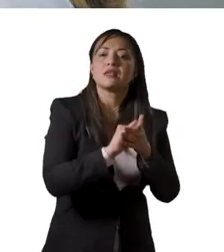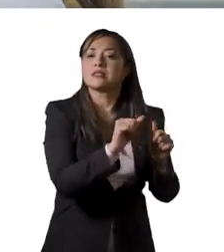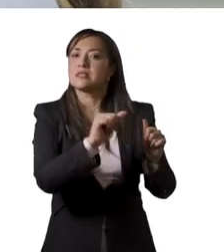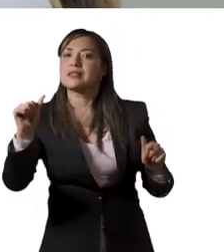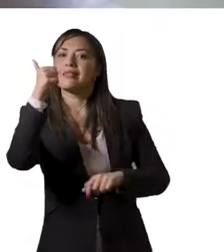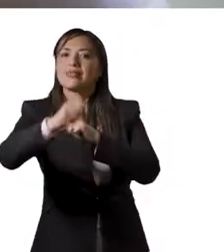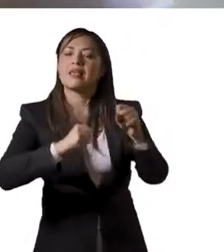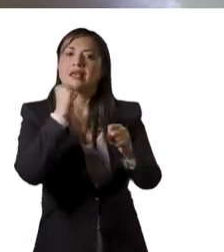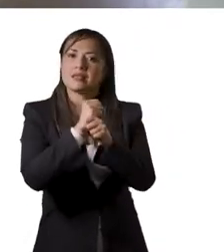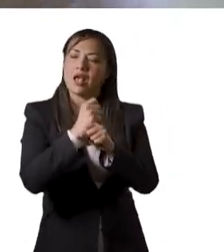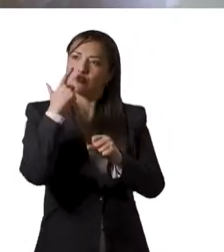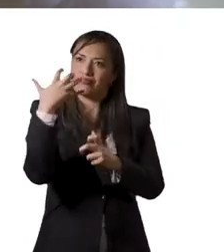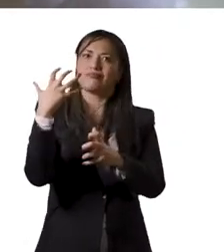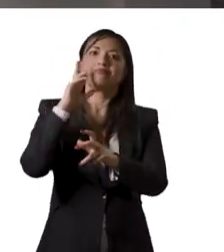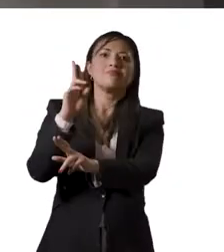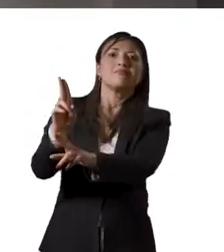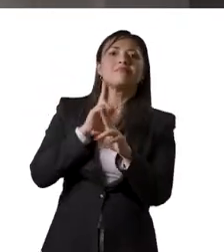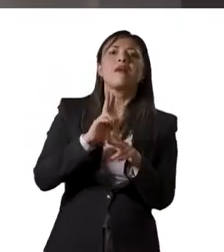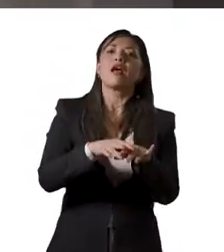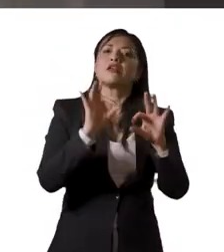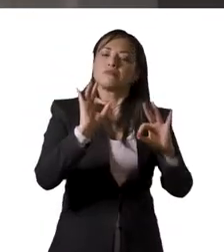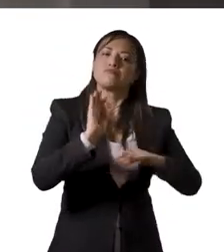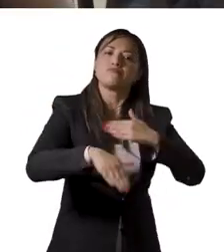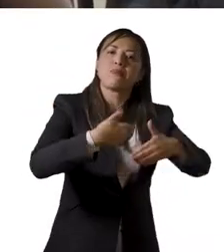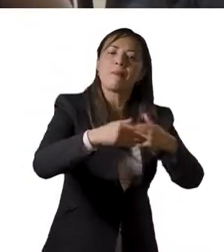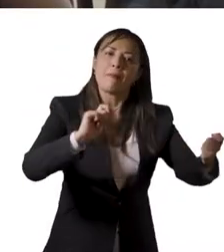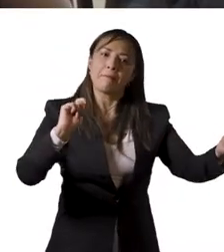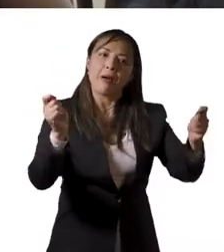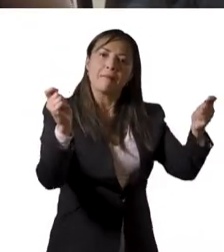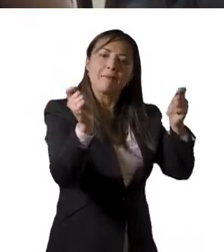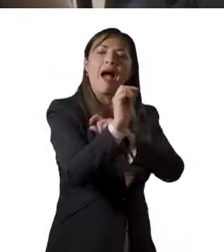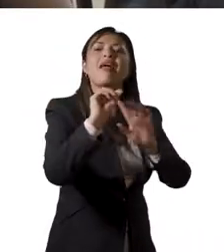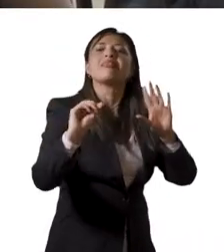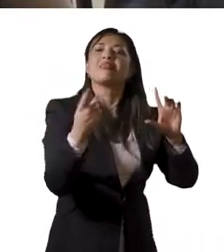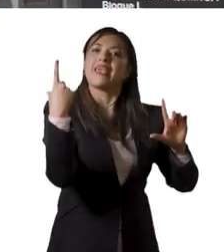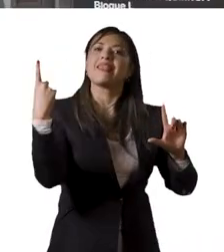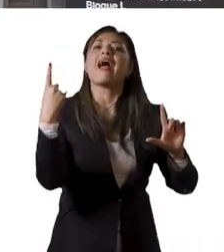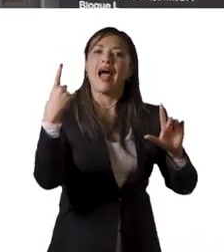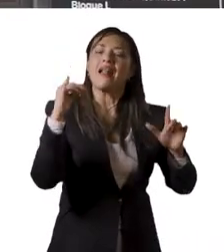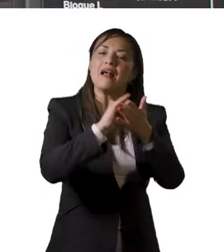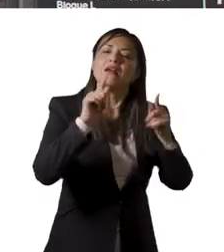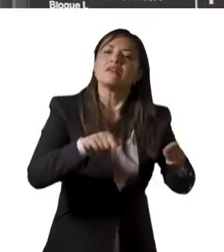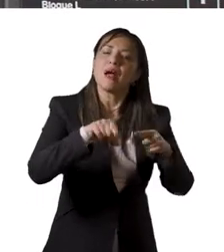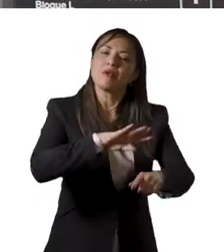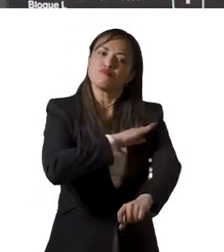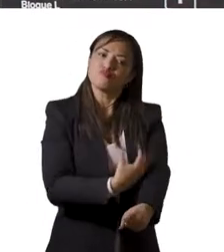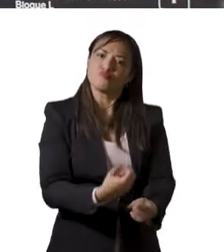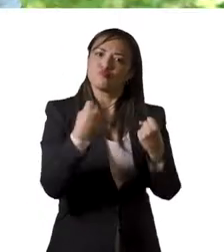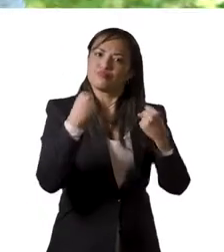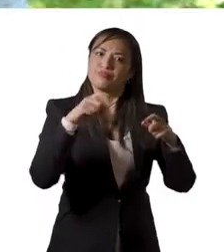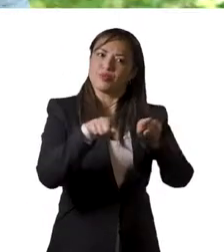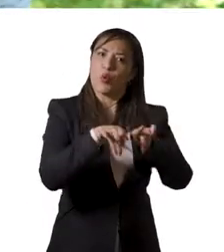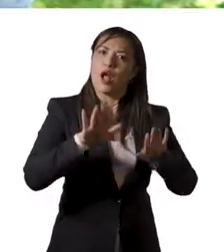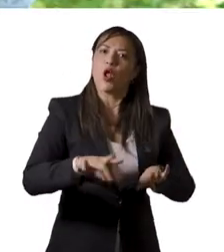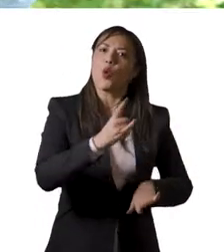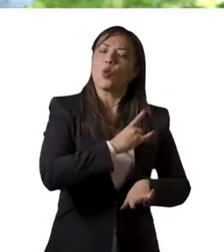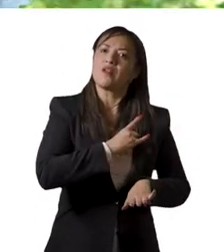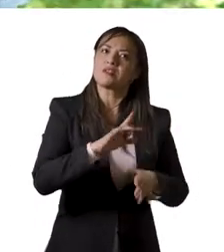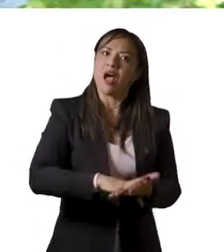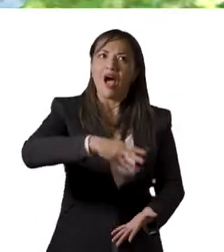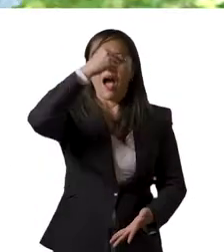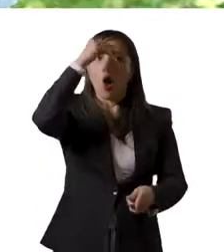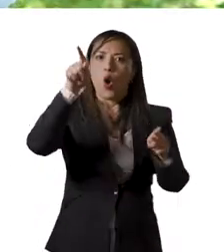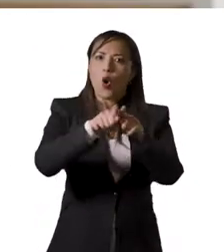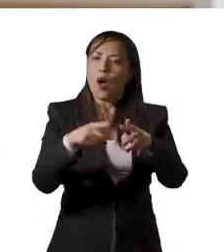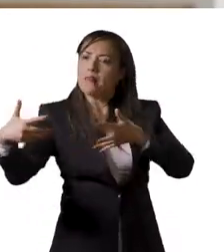con la vigencia máxima de 10 años, que continuó exitosamente con su proceso de transformación digital y que se fortaleció como